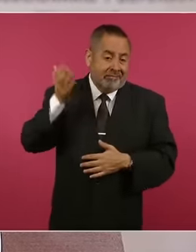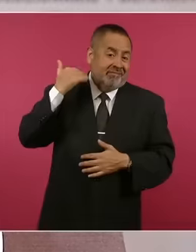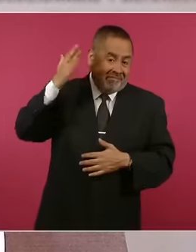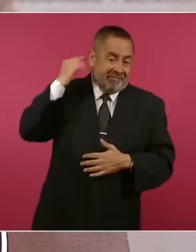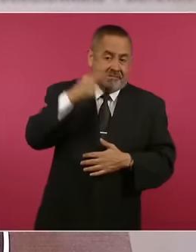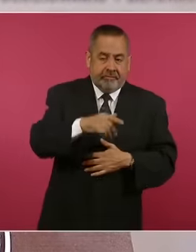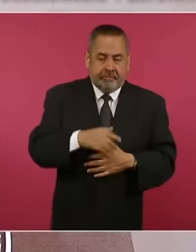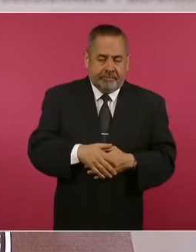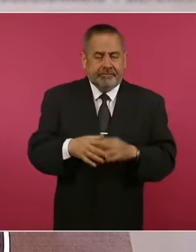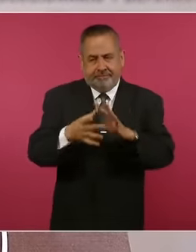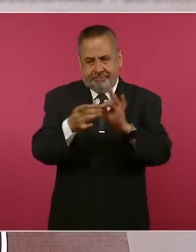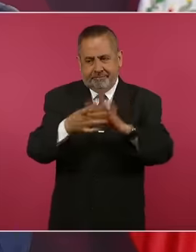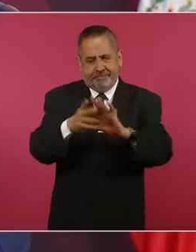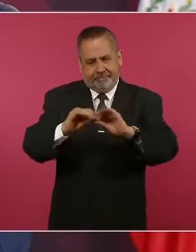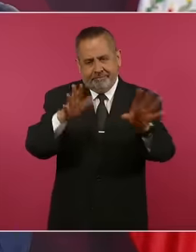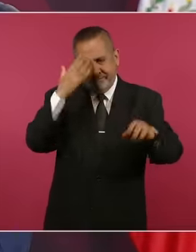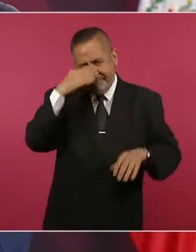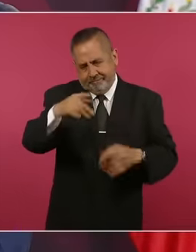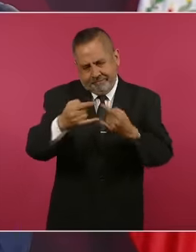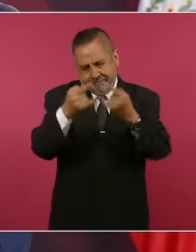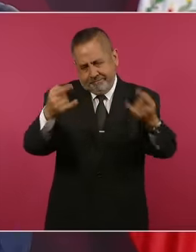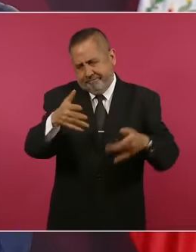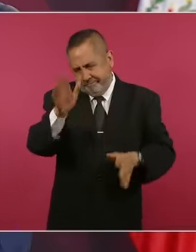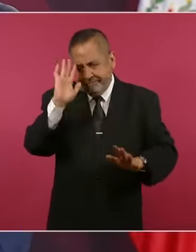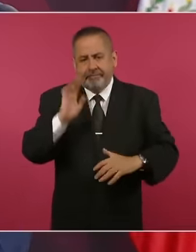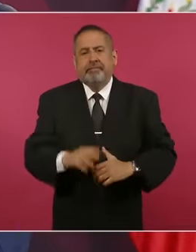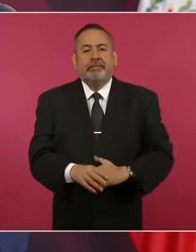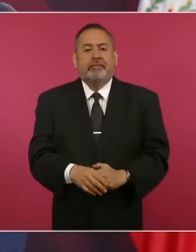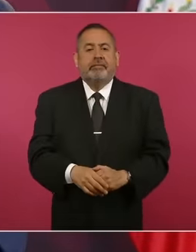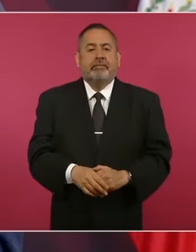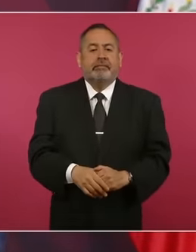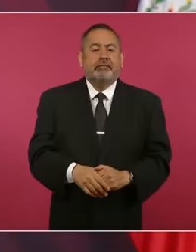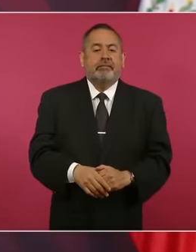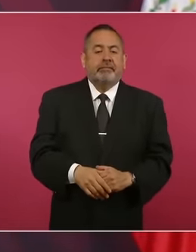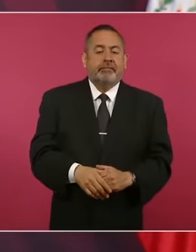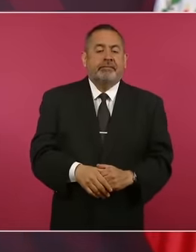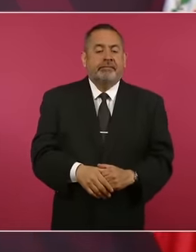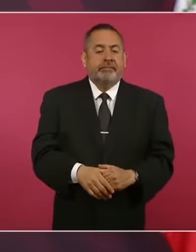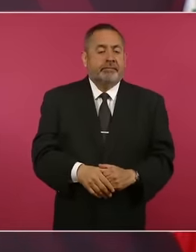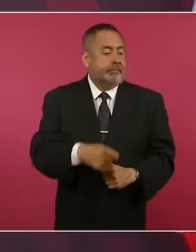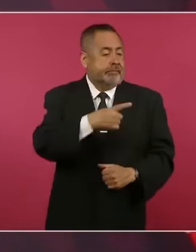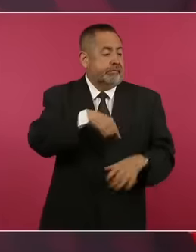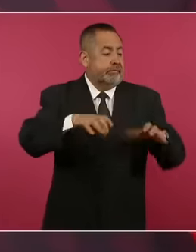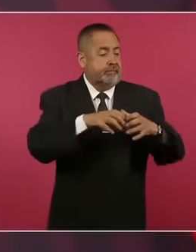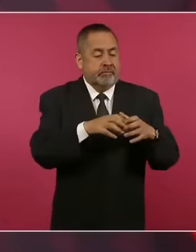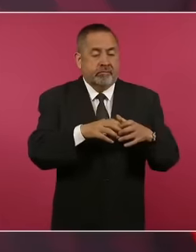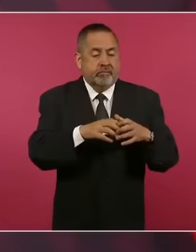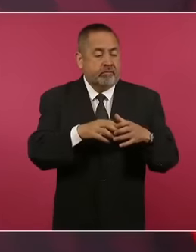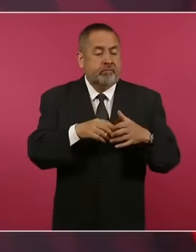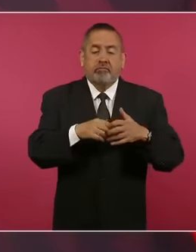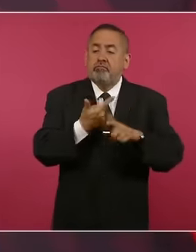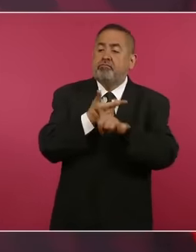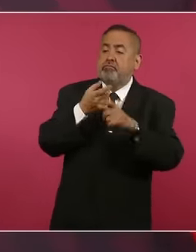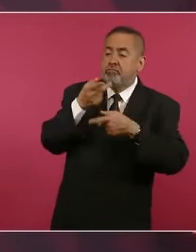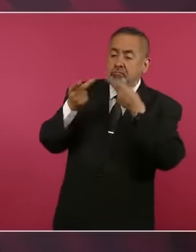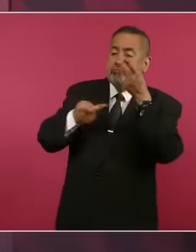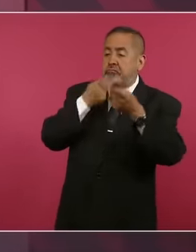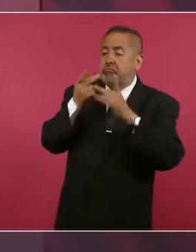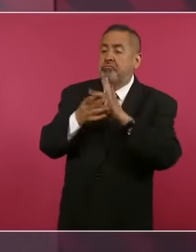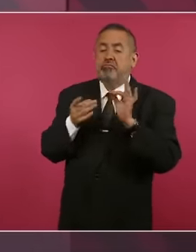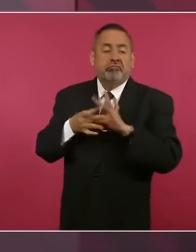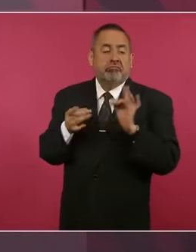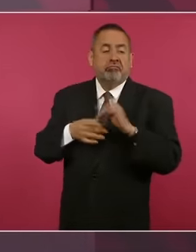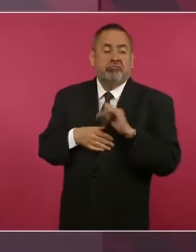ya hemos hablado mucho sobre eso, era el uso de la libertad de expresión para